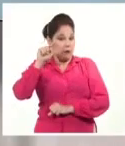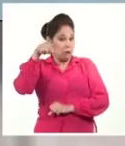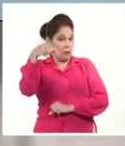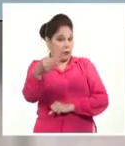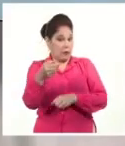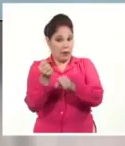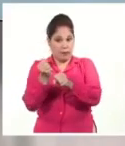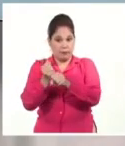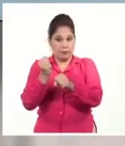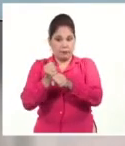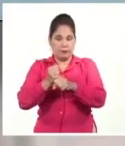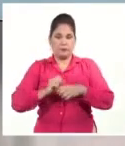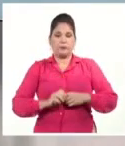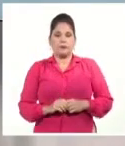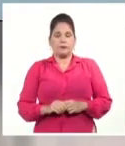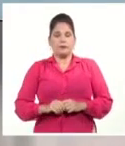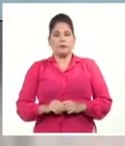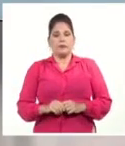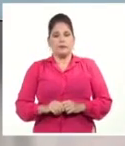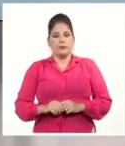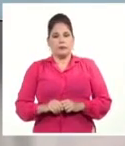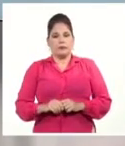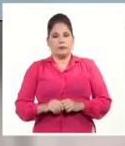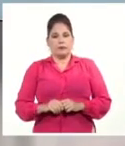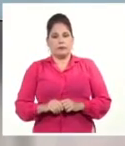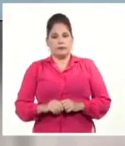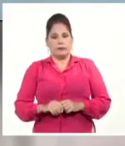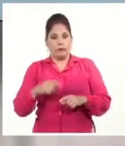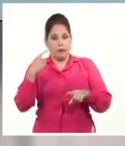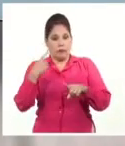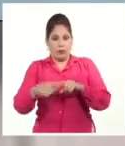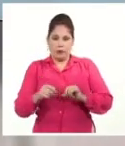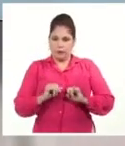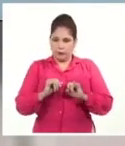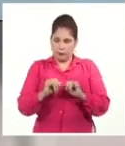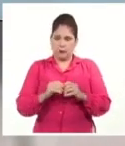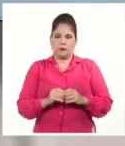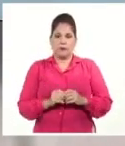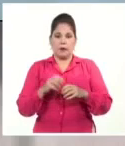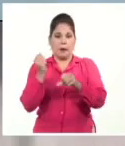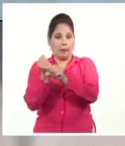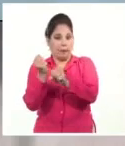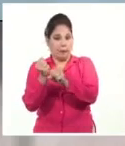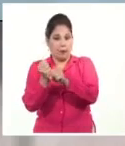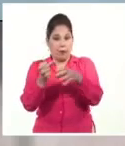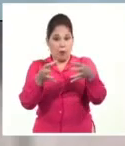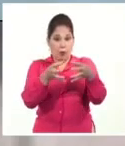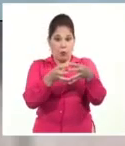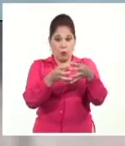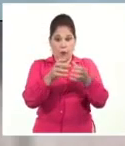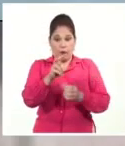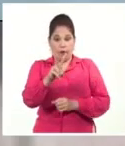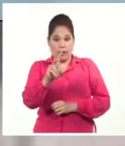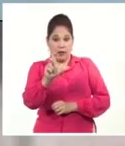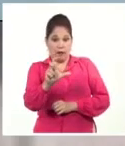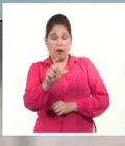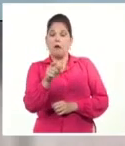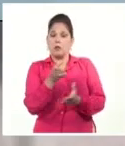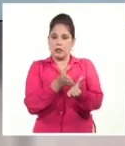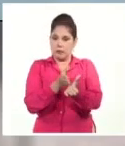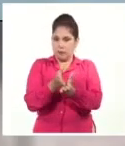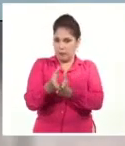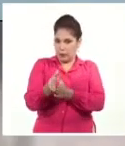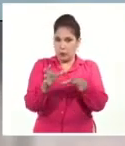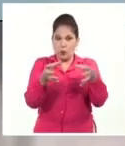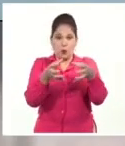noticias, el colega José Luis López. Vamos a seguir con el béisbol pues el equipo de Villaclara se mantuvo hoy como el